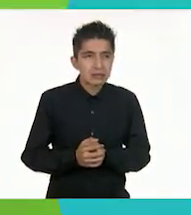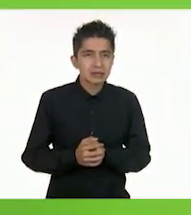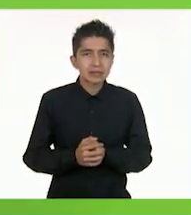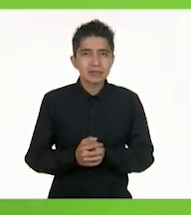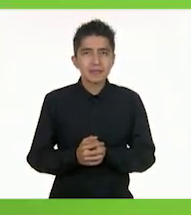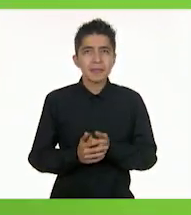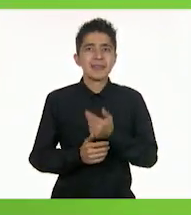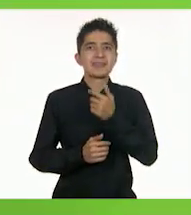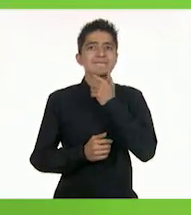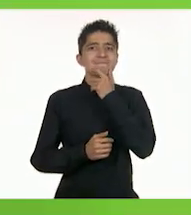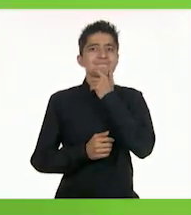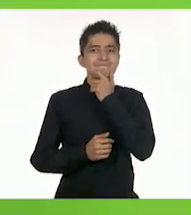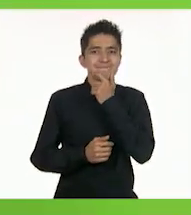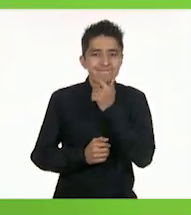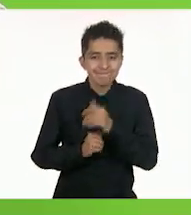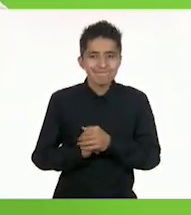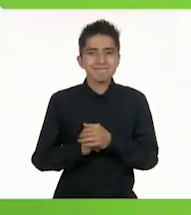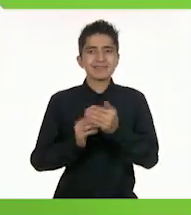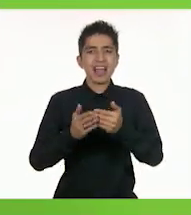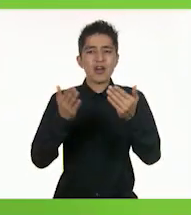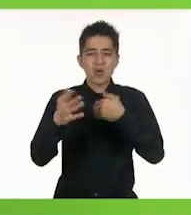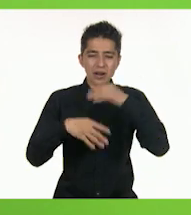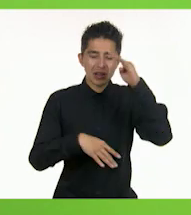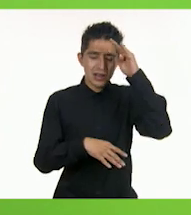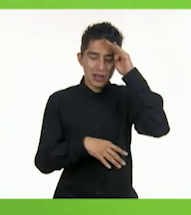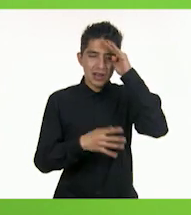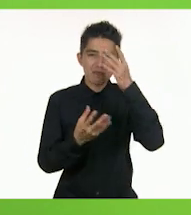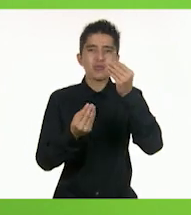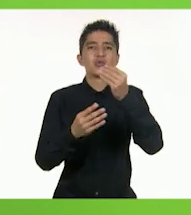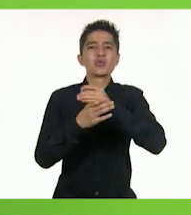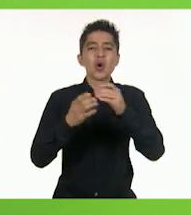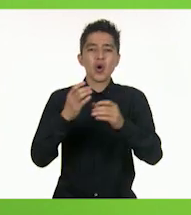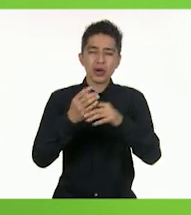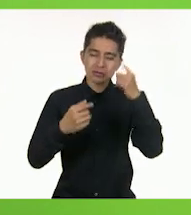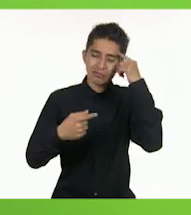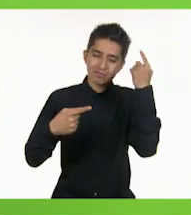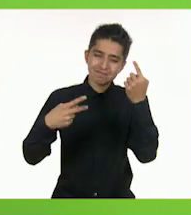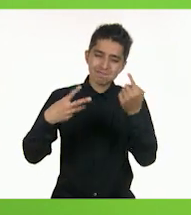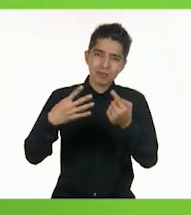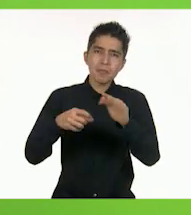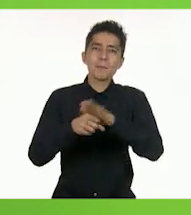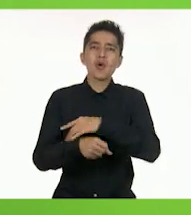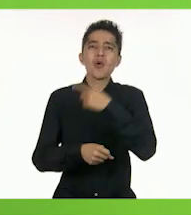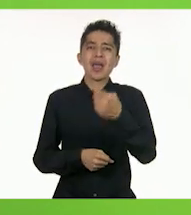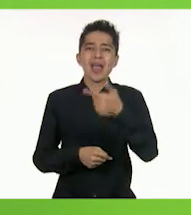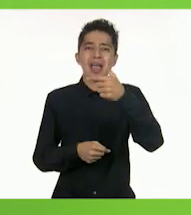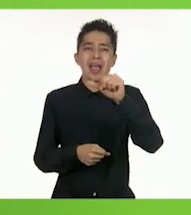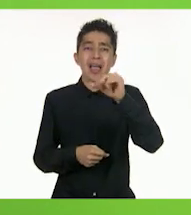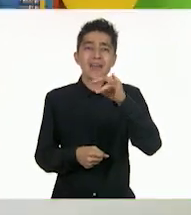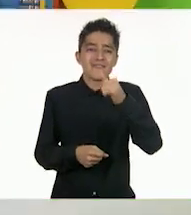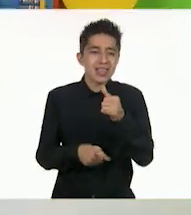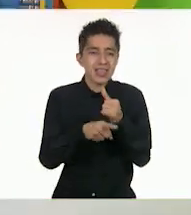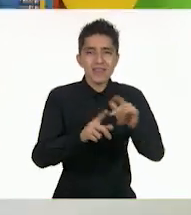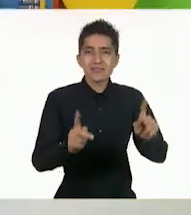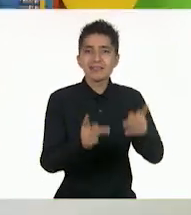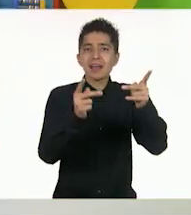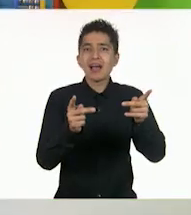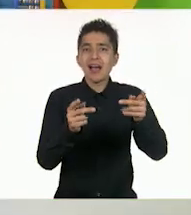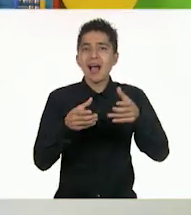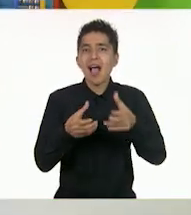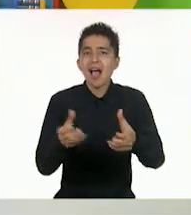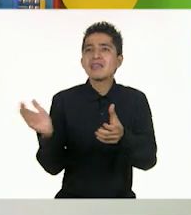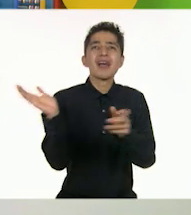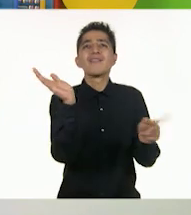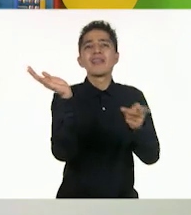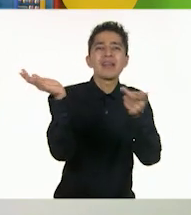Mmm. Ahora pienso muchas cosas como por qué Gaby está vendiendo en la calle. Así es,